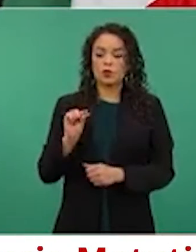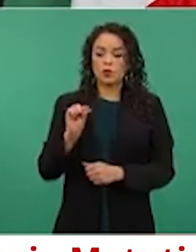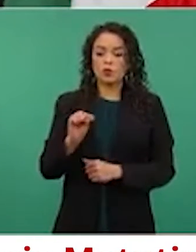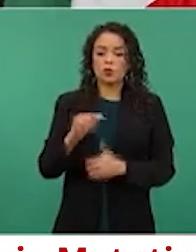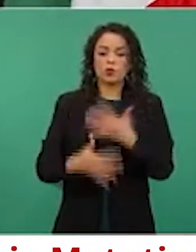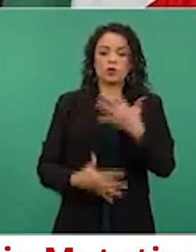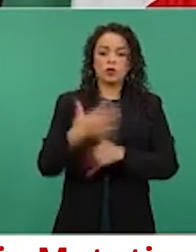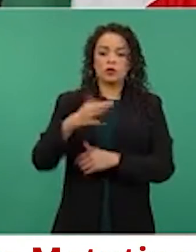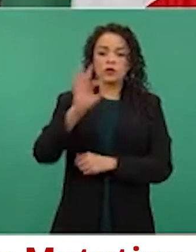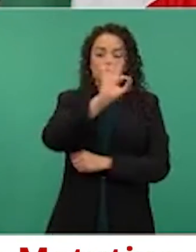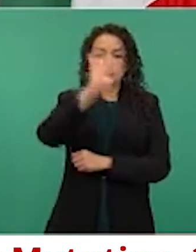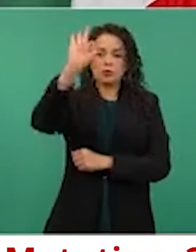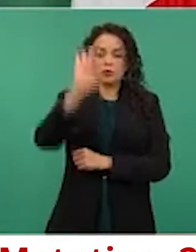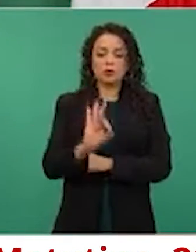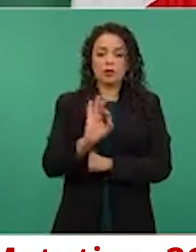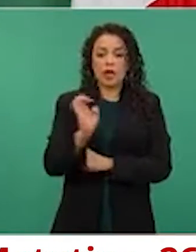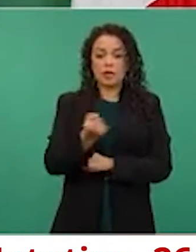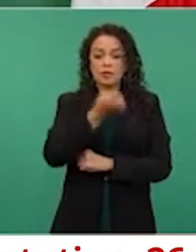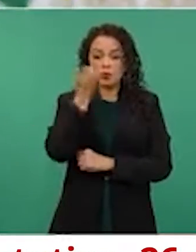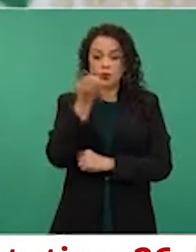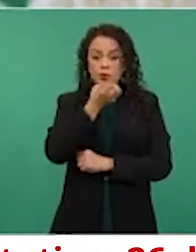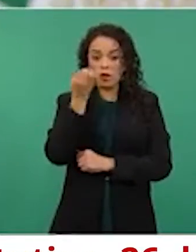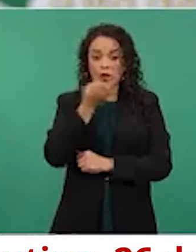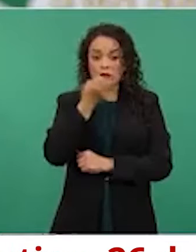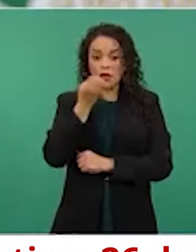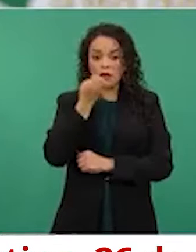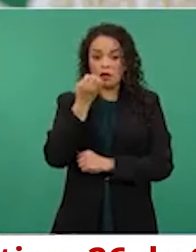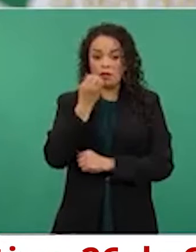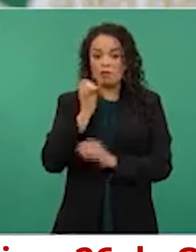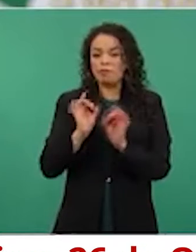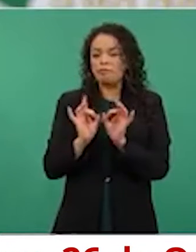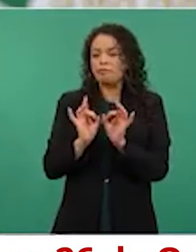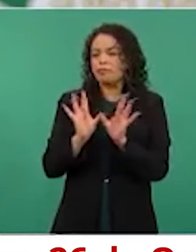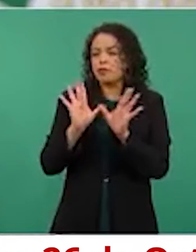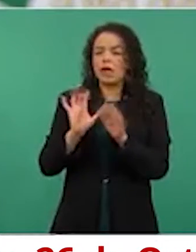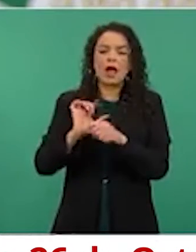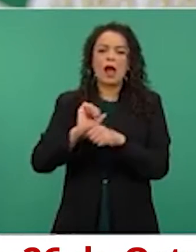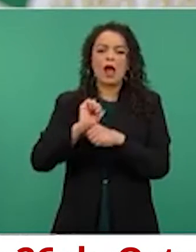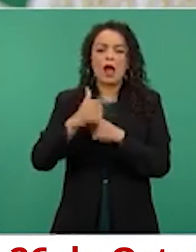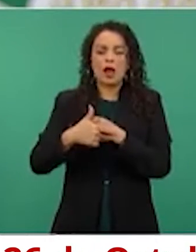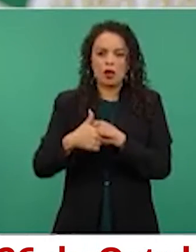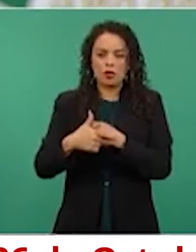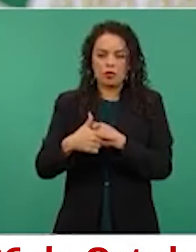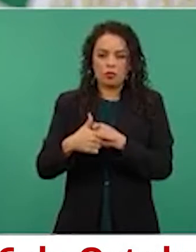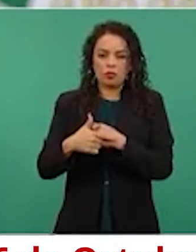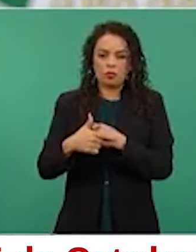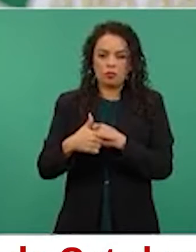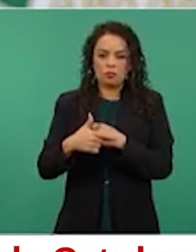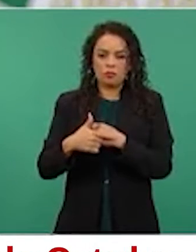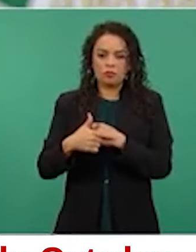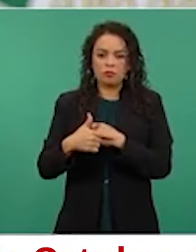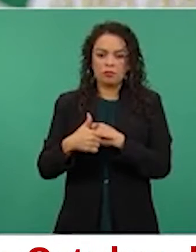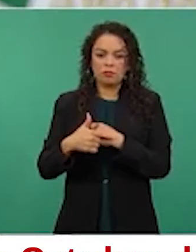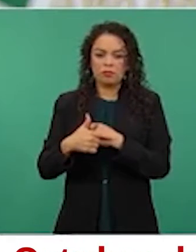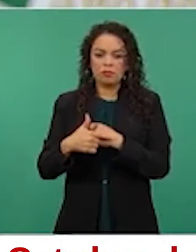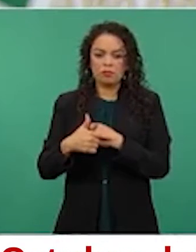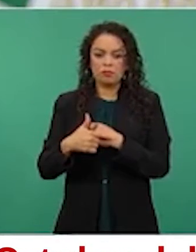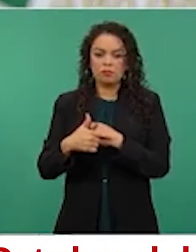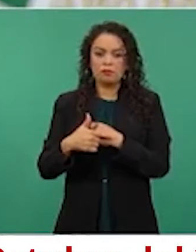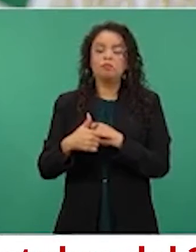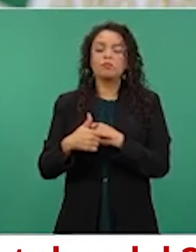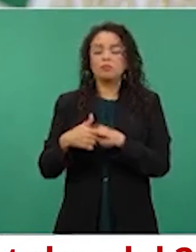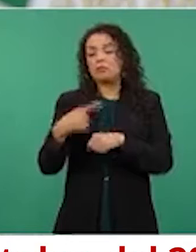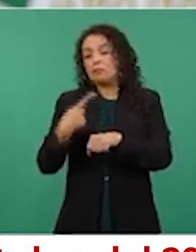% de las escuelas han tenido alguna afectación, los casos que se han presentado solo han ocurrido en 0